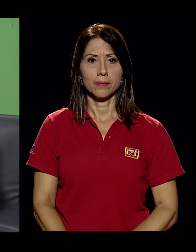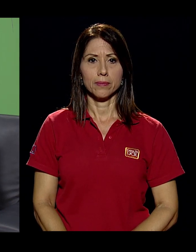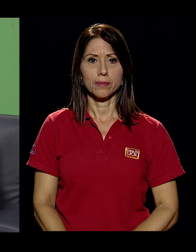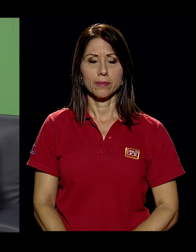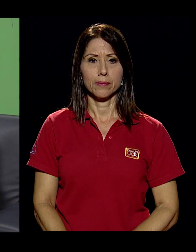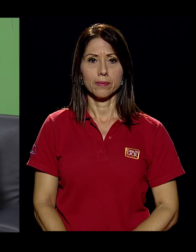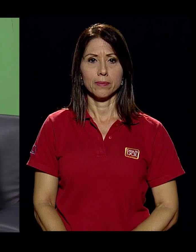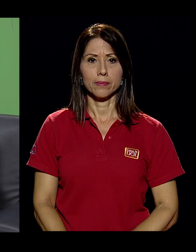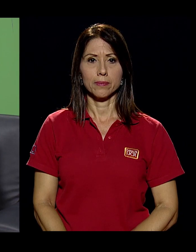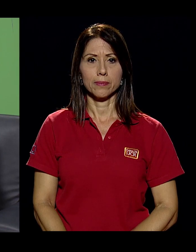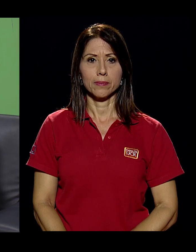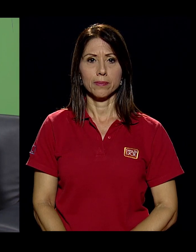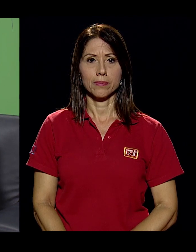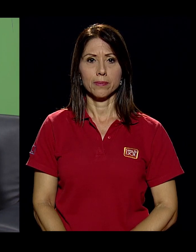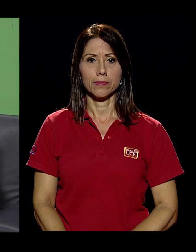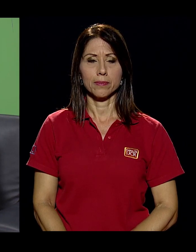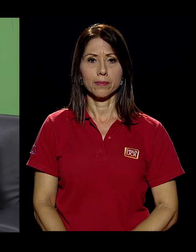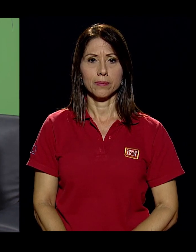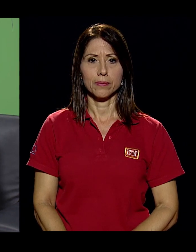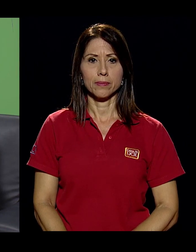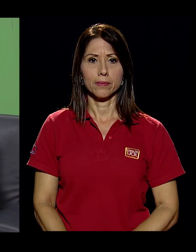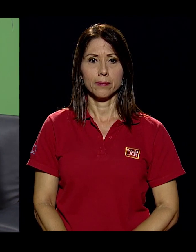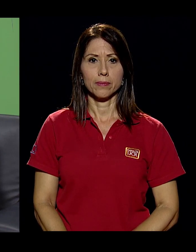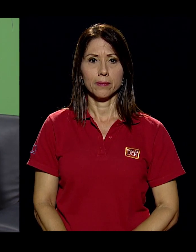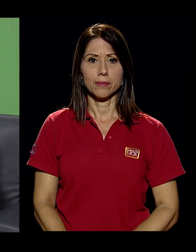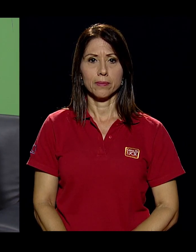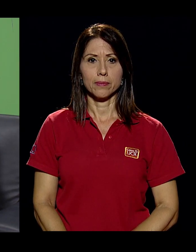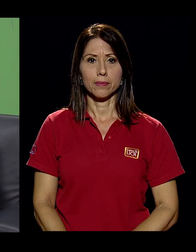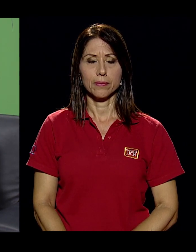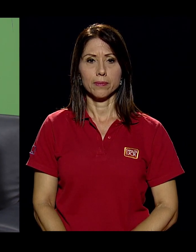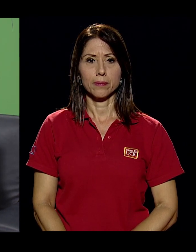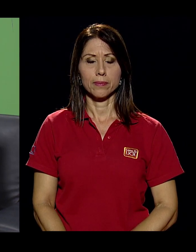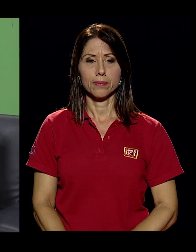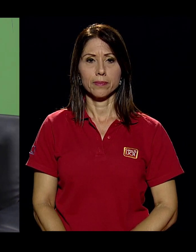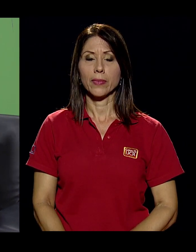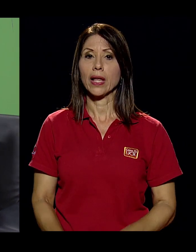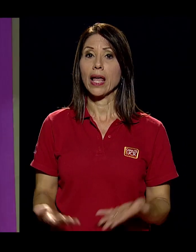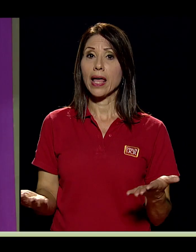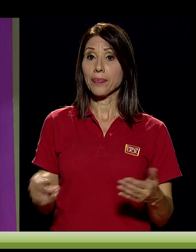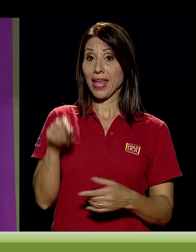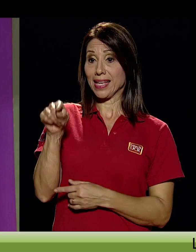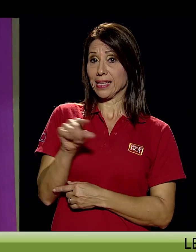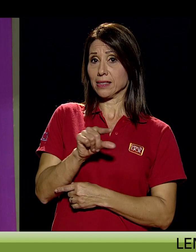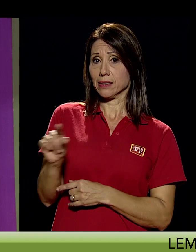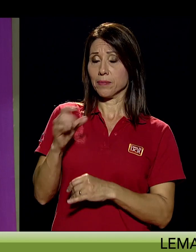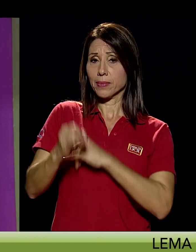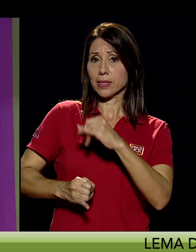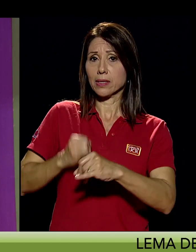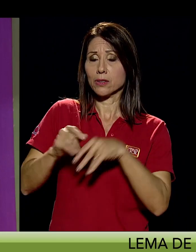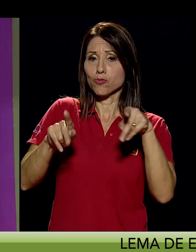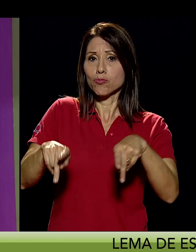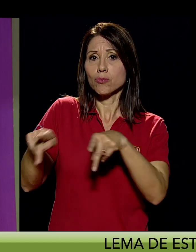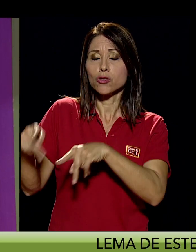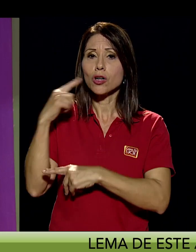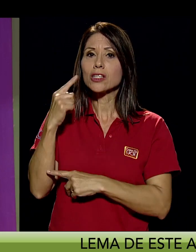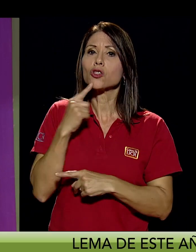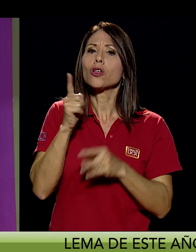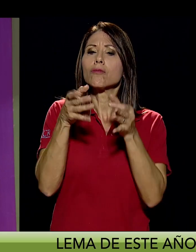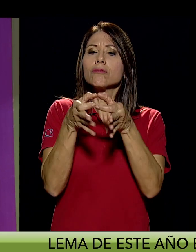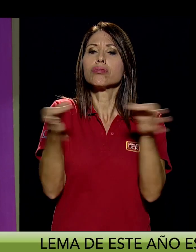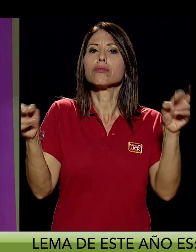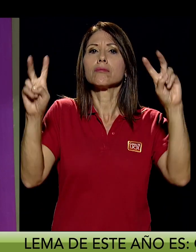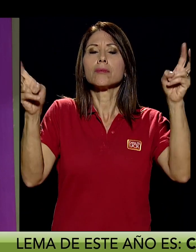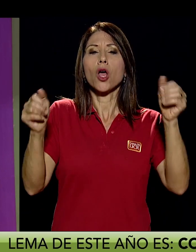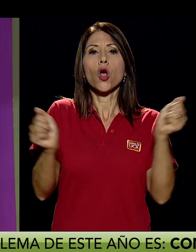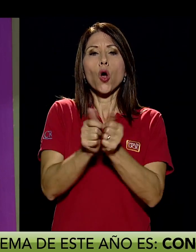vayan y aprenden a comunicarse con nosotros, las personas sordas. Están invitados. Esta Semana Internacional de la Persona Sorda, el